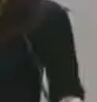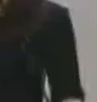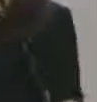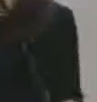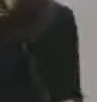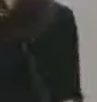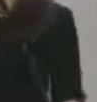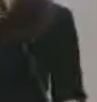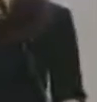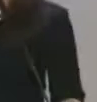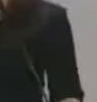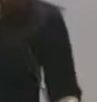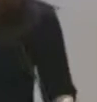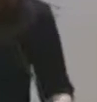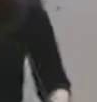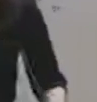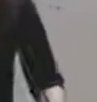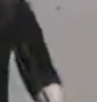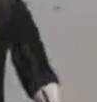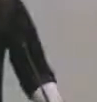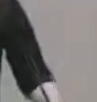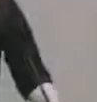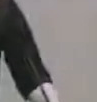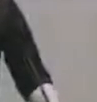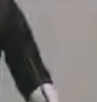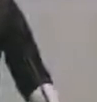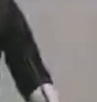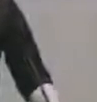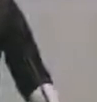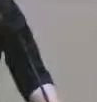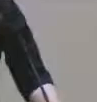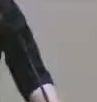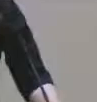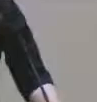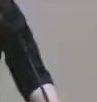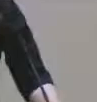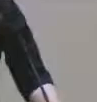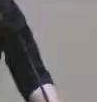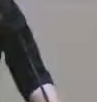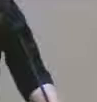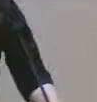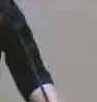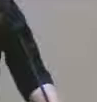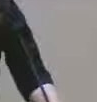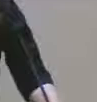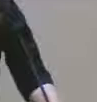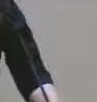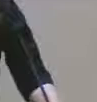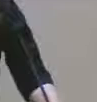estamos